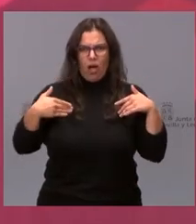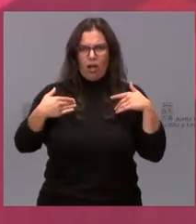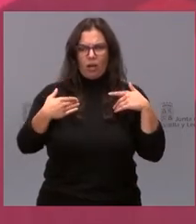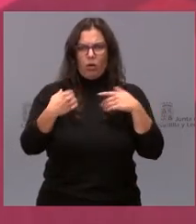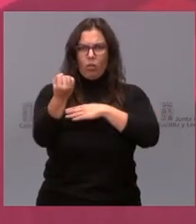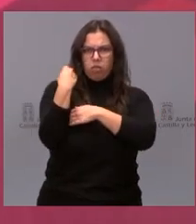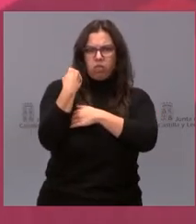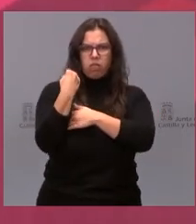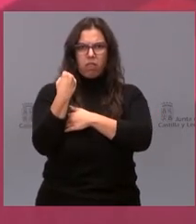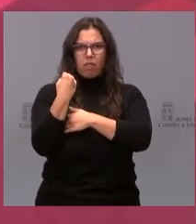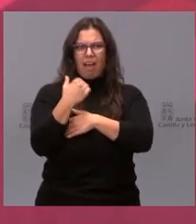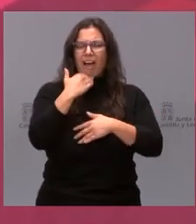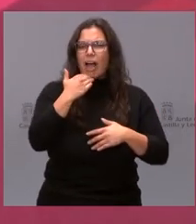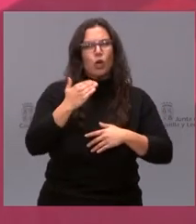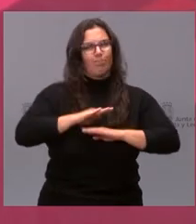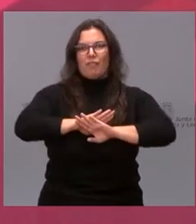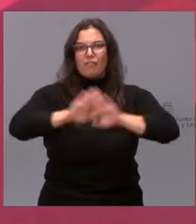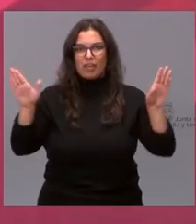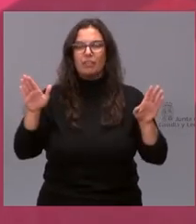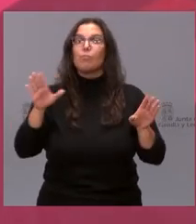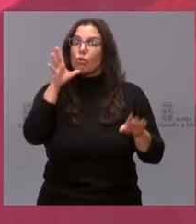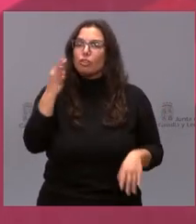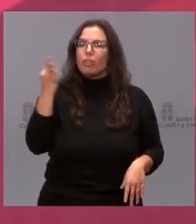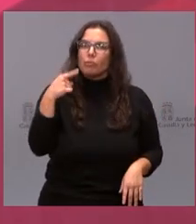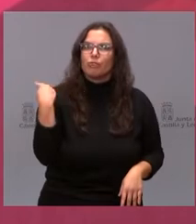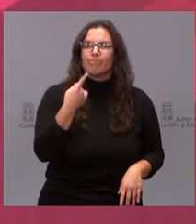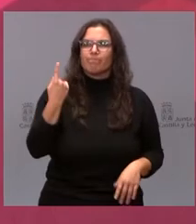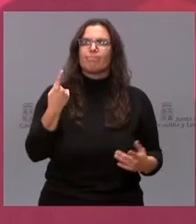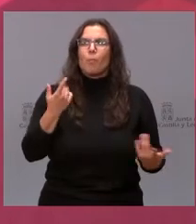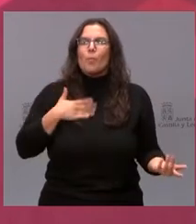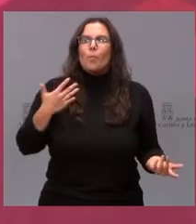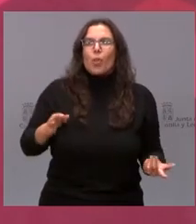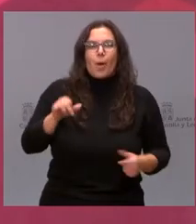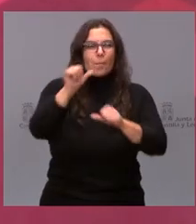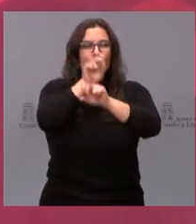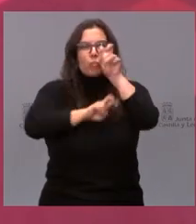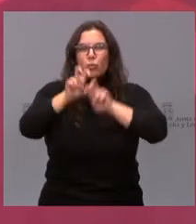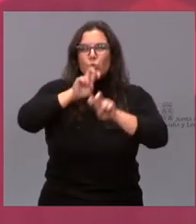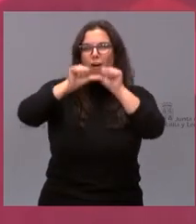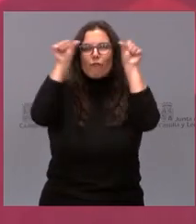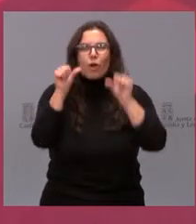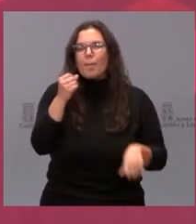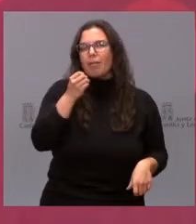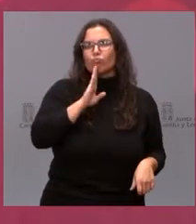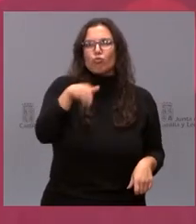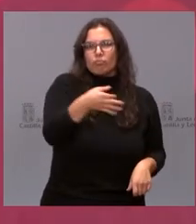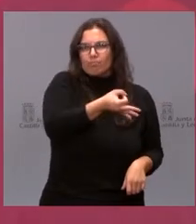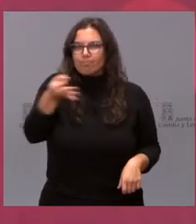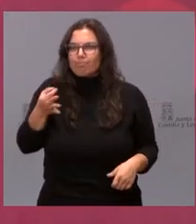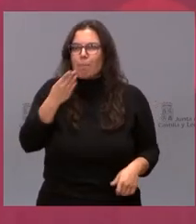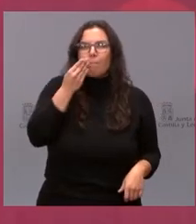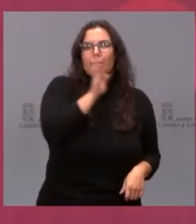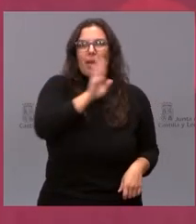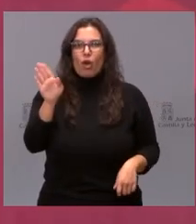desatendido por la administración, debemos de ser capaces de buscar las fórmulas más adecuadas que combinen el trato humano